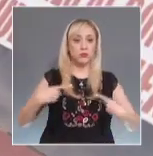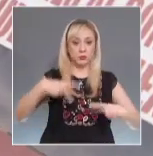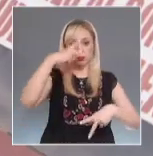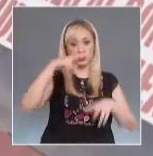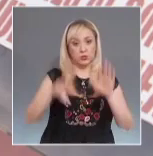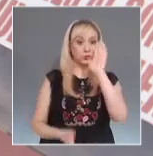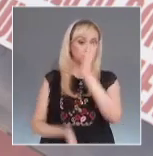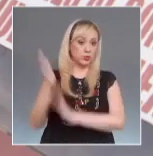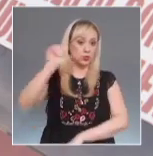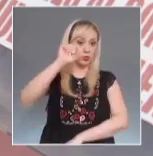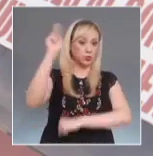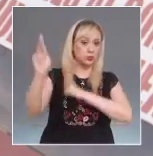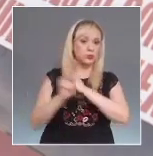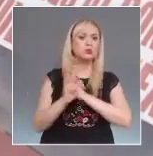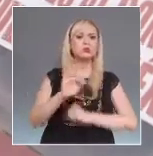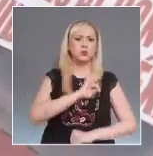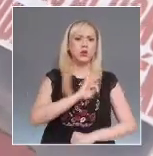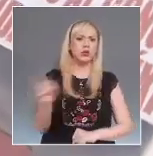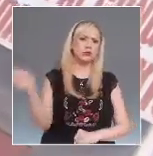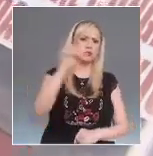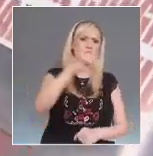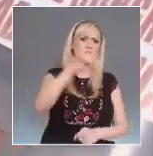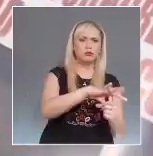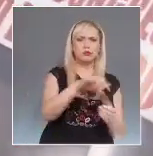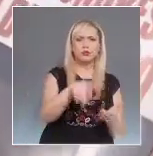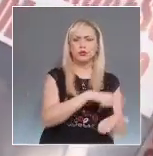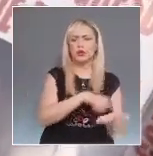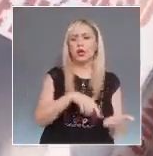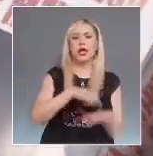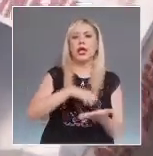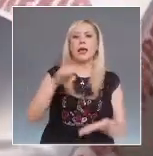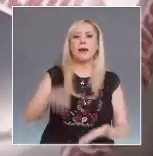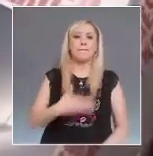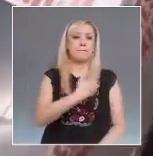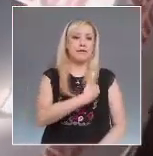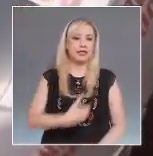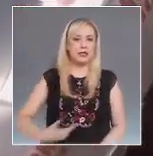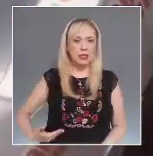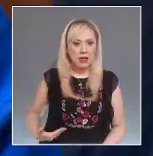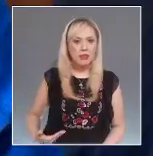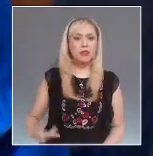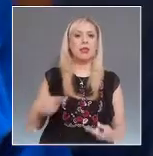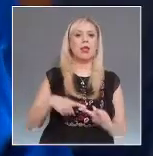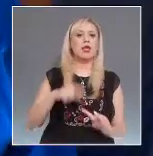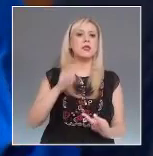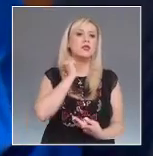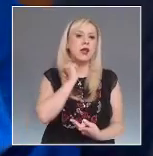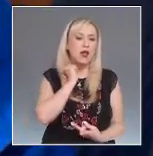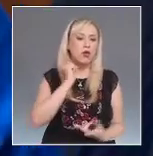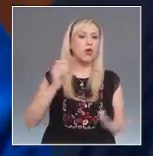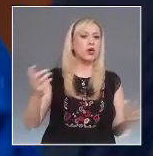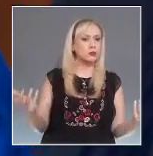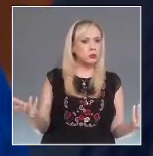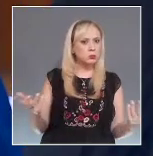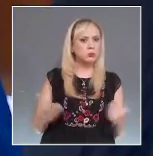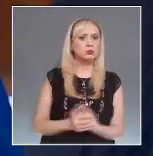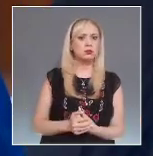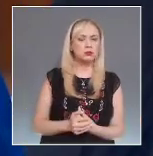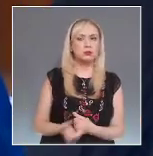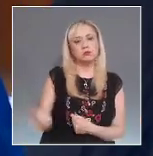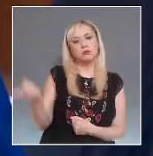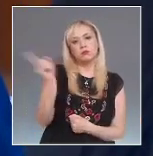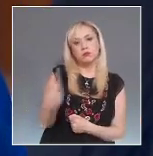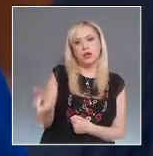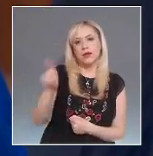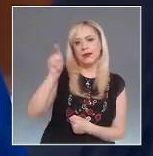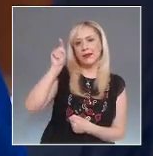federales, como ocurre en el caso del cargo de presidente de la República y senadores. Ordenando al Congreso de